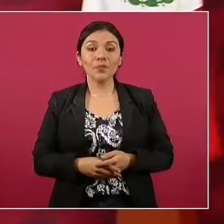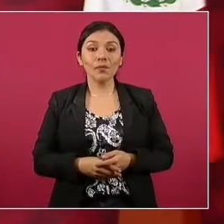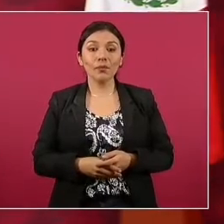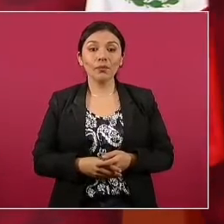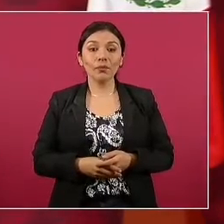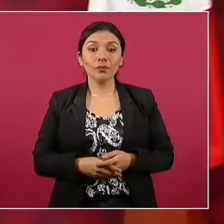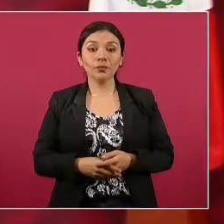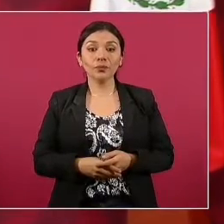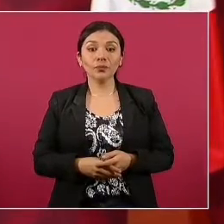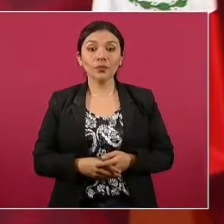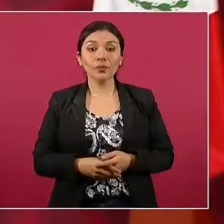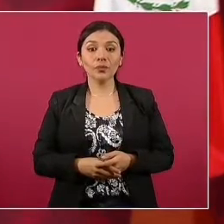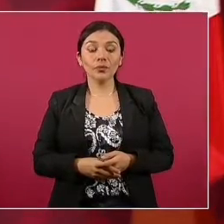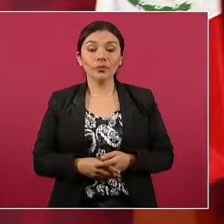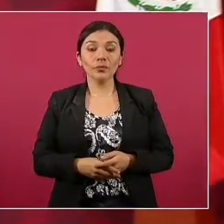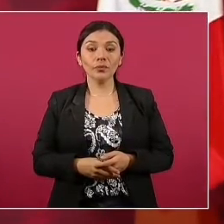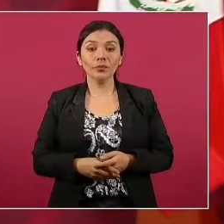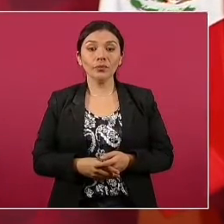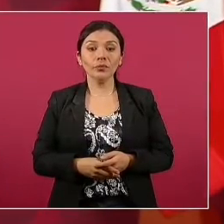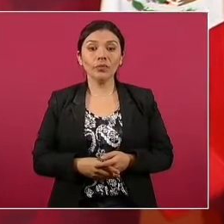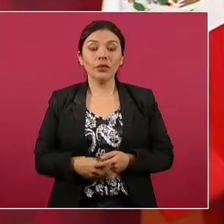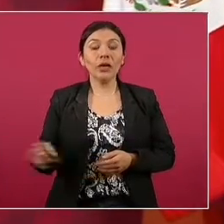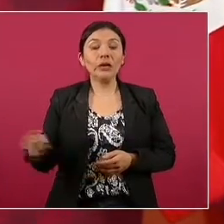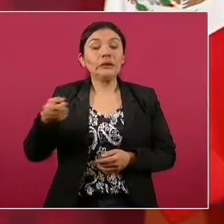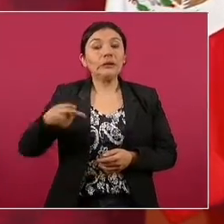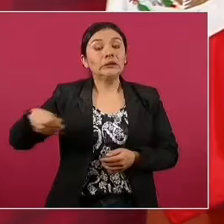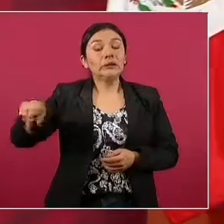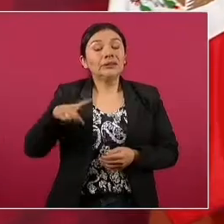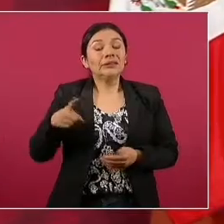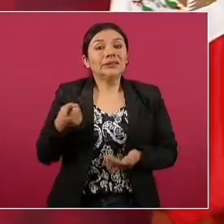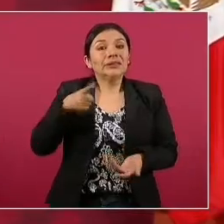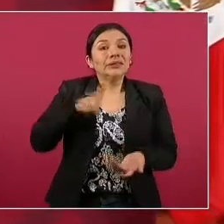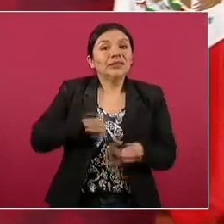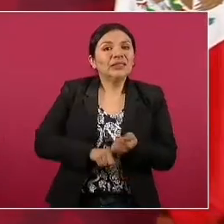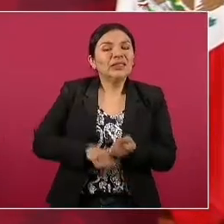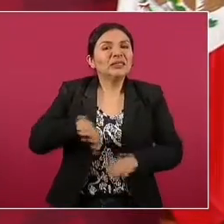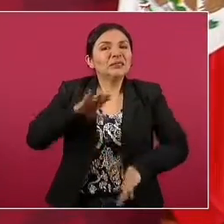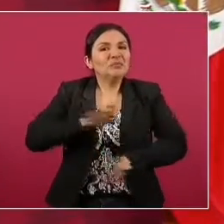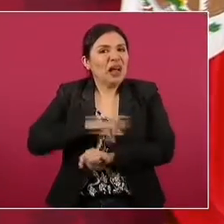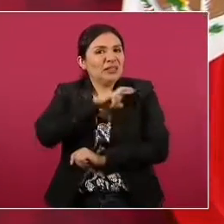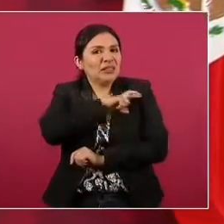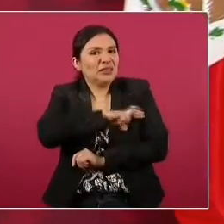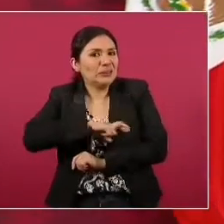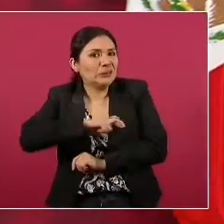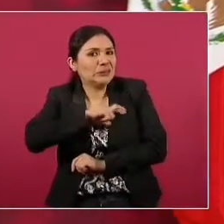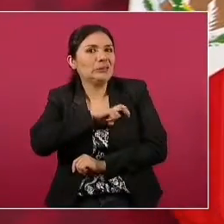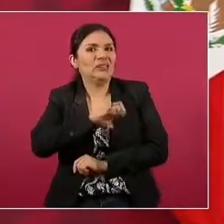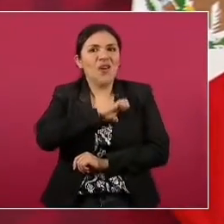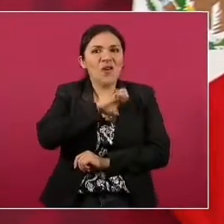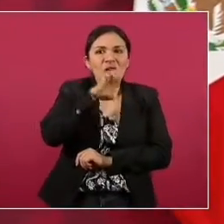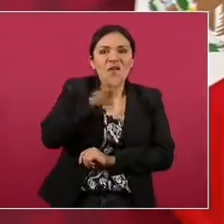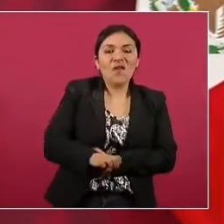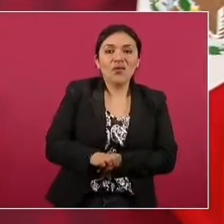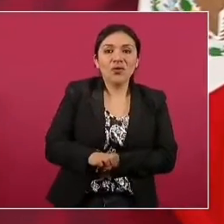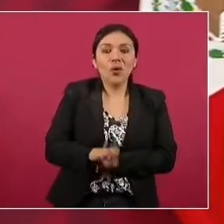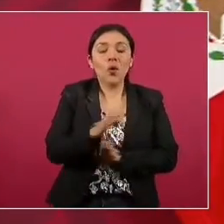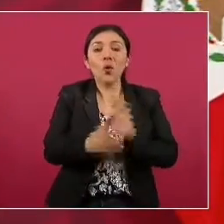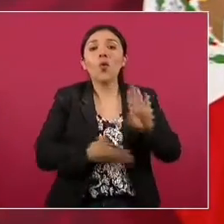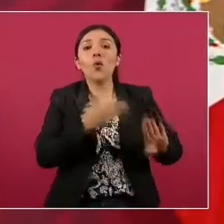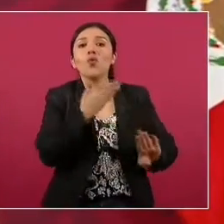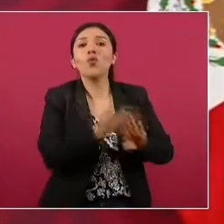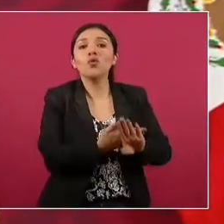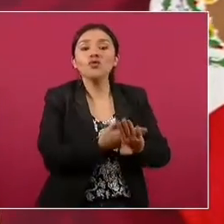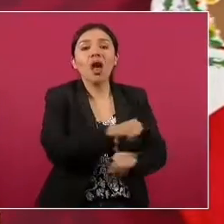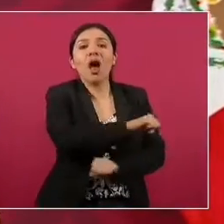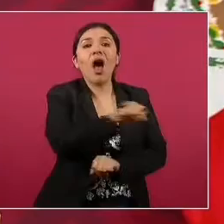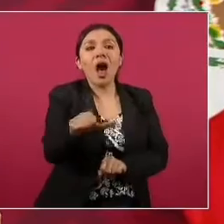albergan más coraje, odio, en contra de los que